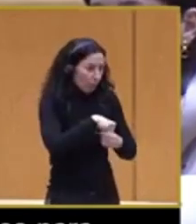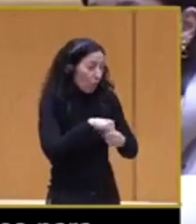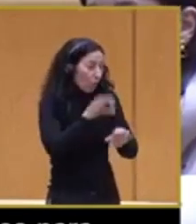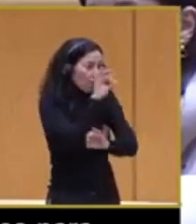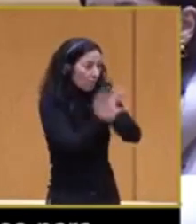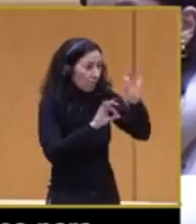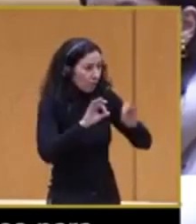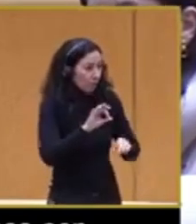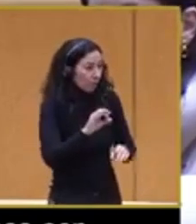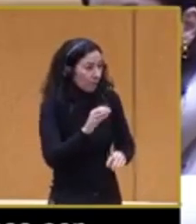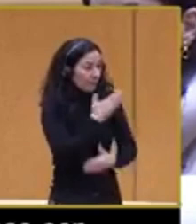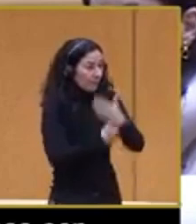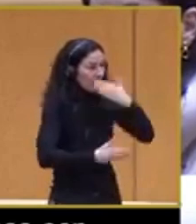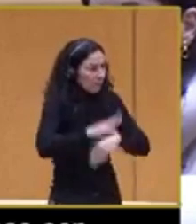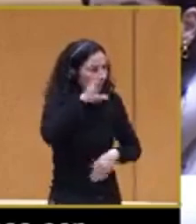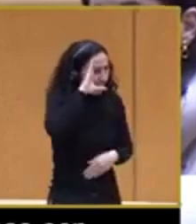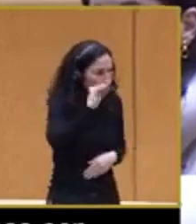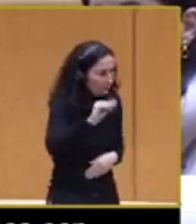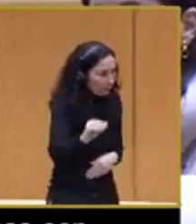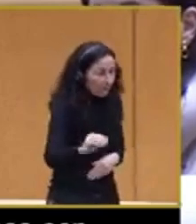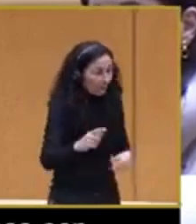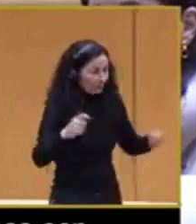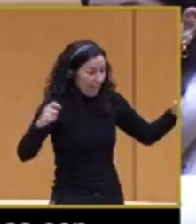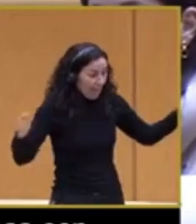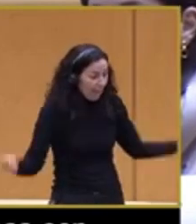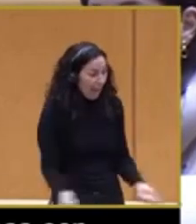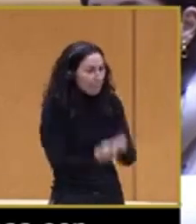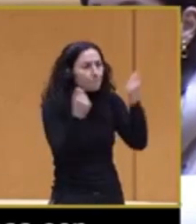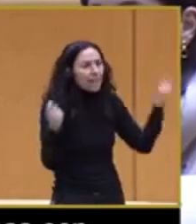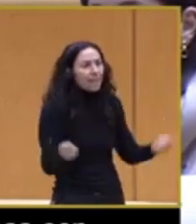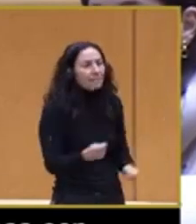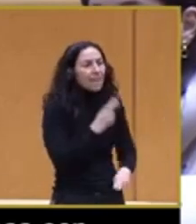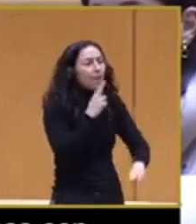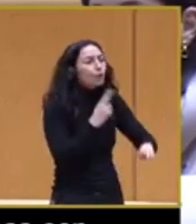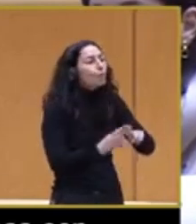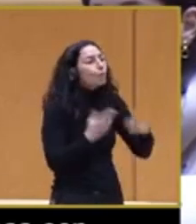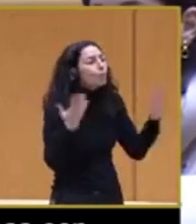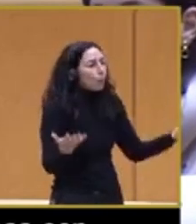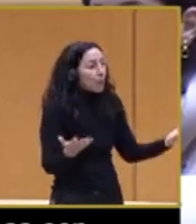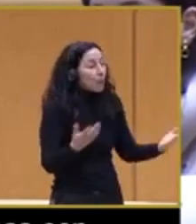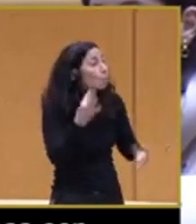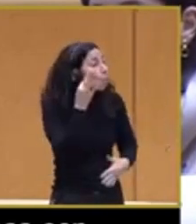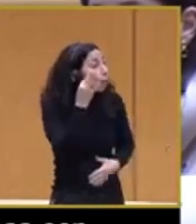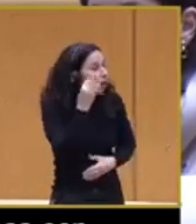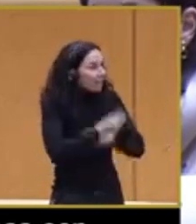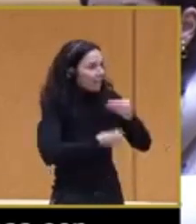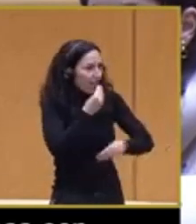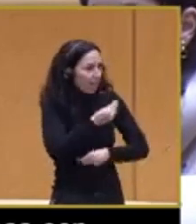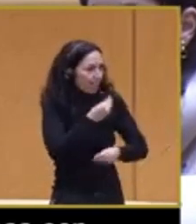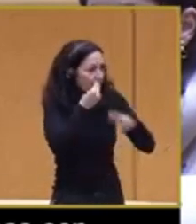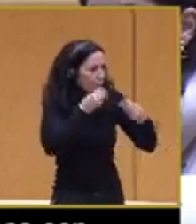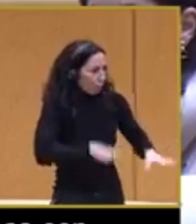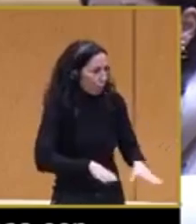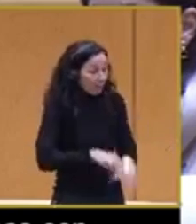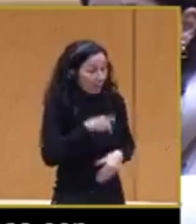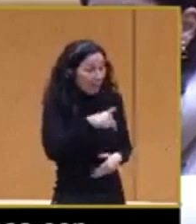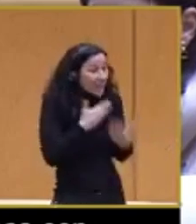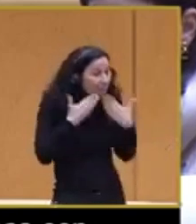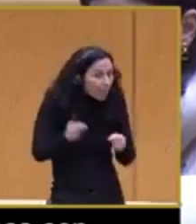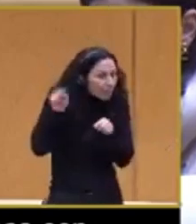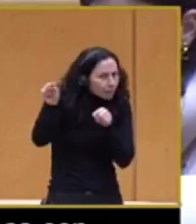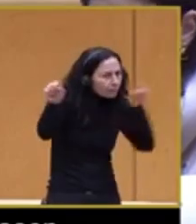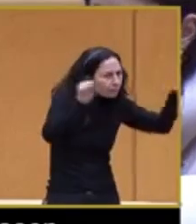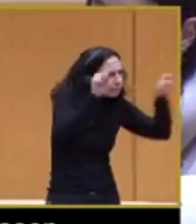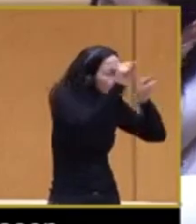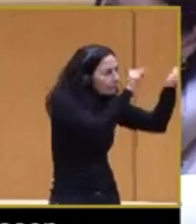a través de nuestra campaña «Mujeres que hacen historia», porque gracias a ellas es posible que hoy yo esté